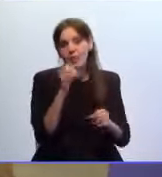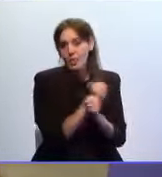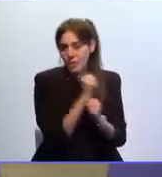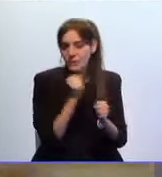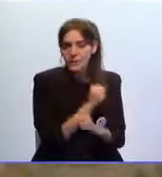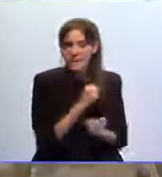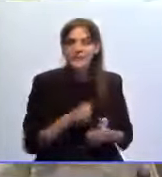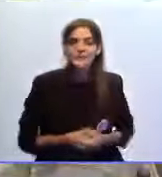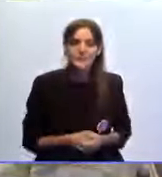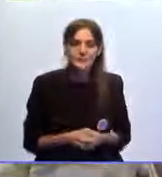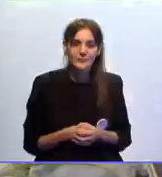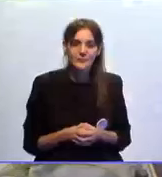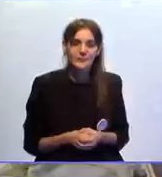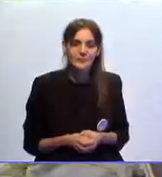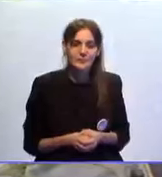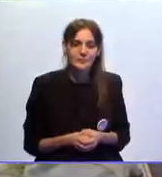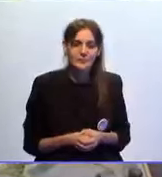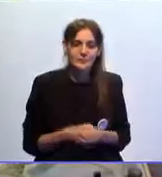trabajo